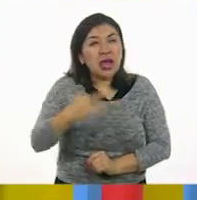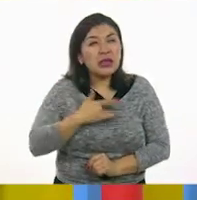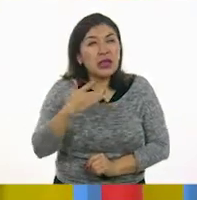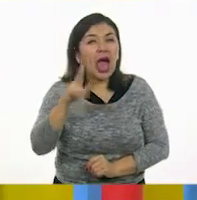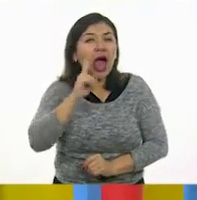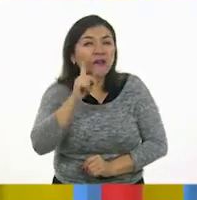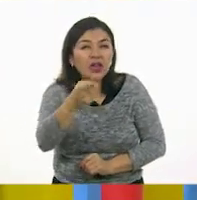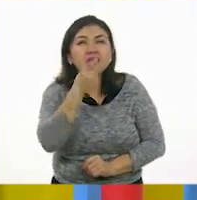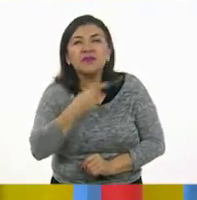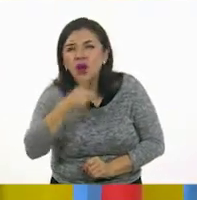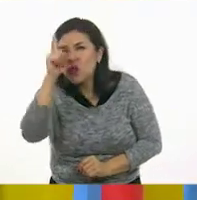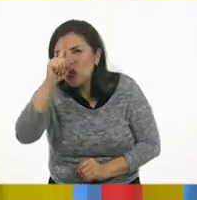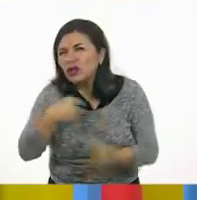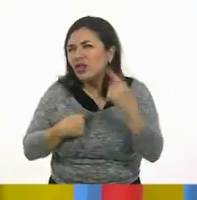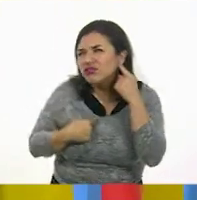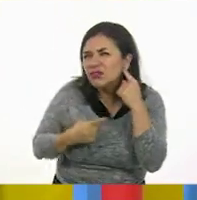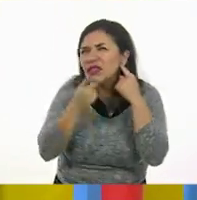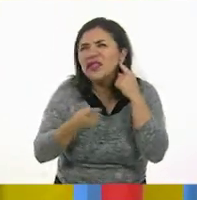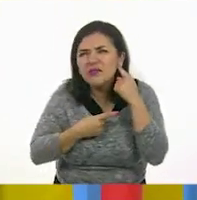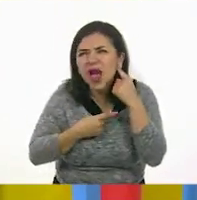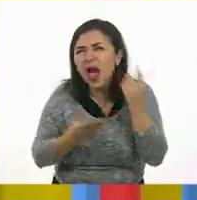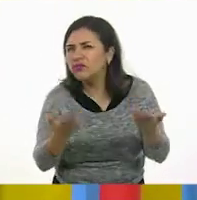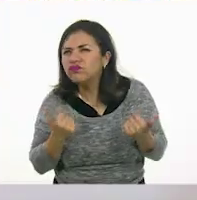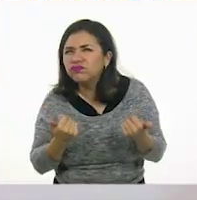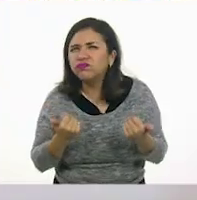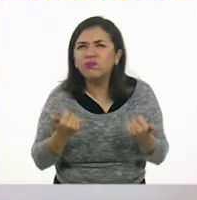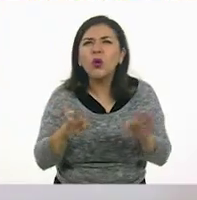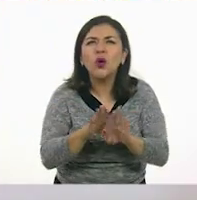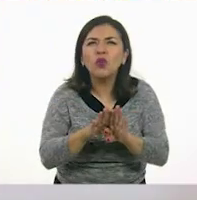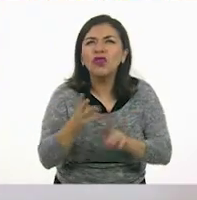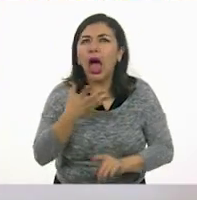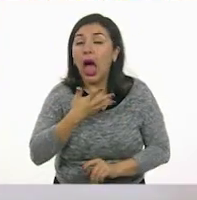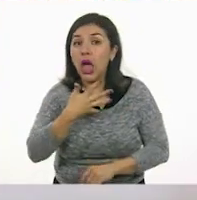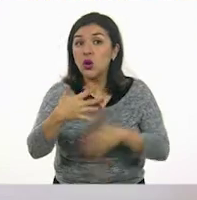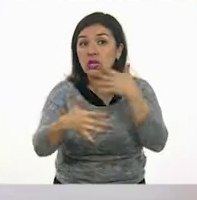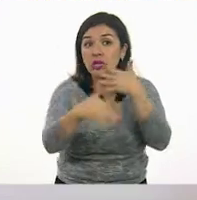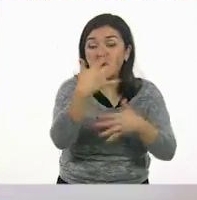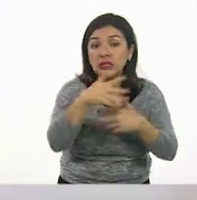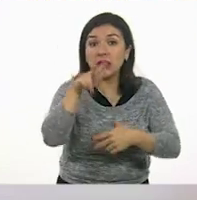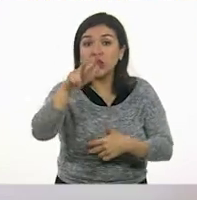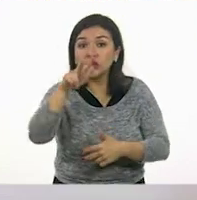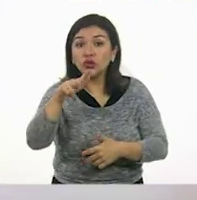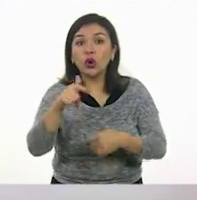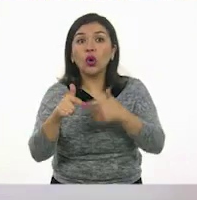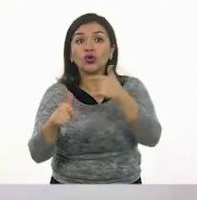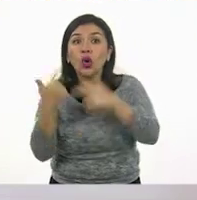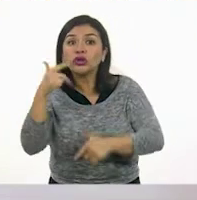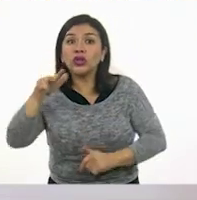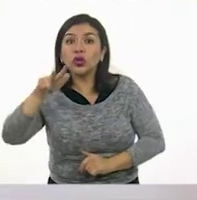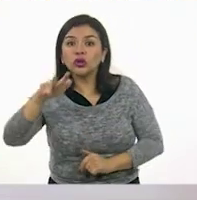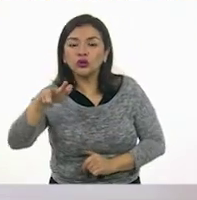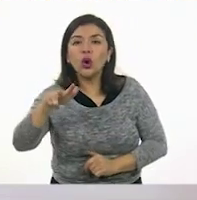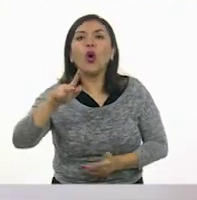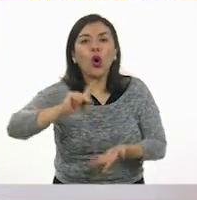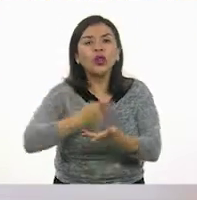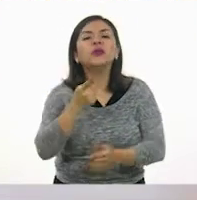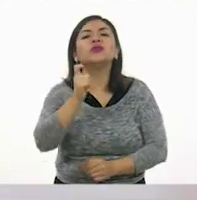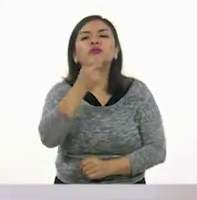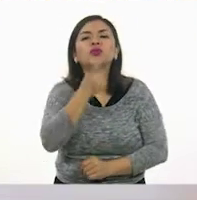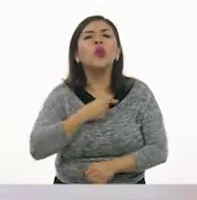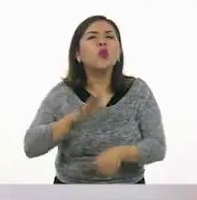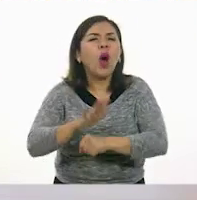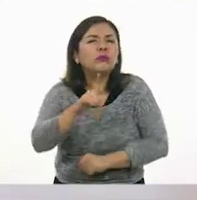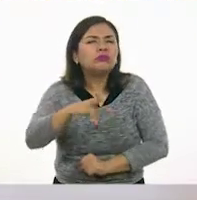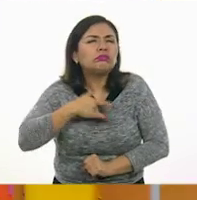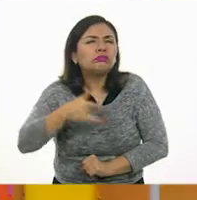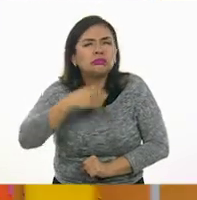algunos consejos allá en casa. Venga, niñas y niños. Fuerte, fuerte, fuerte. Tenemos el 15, el 18, el 12 y el 18 otra vez. ¿Cuál se imaginan que puede ser? Yo